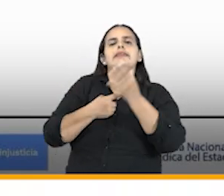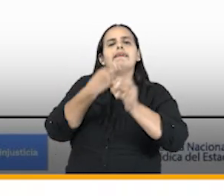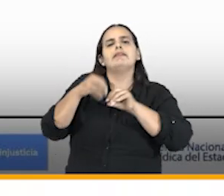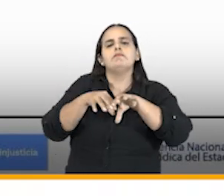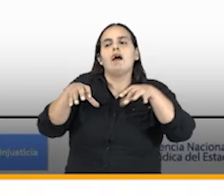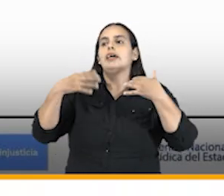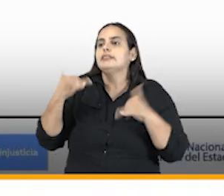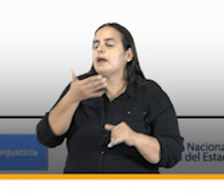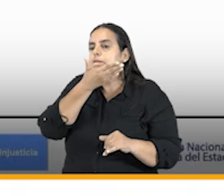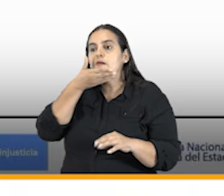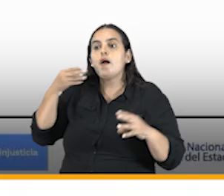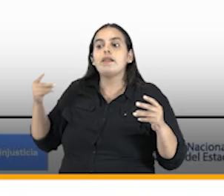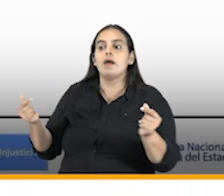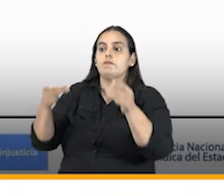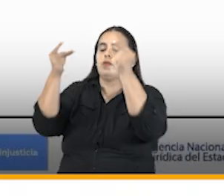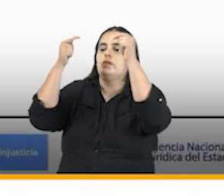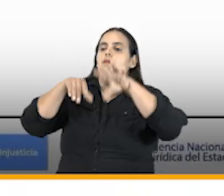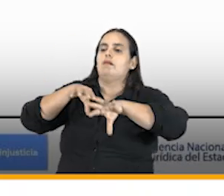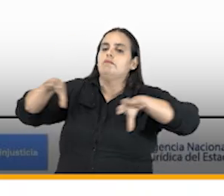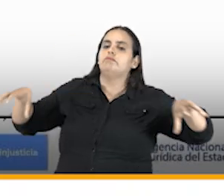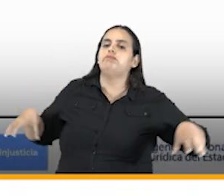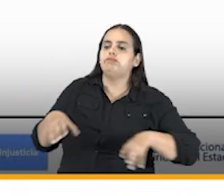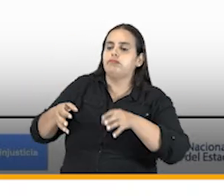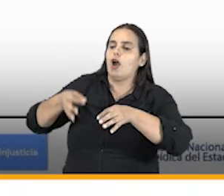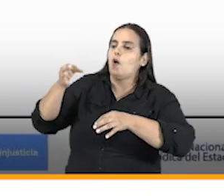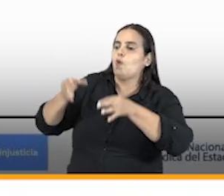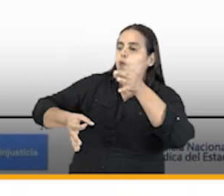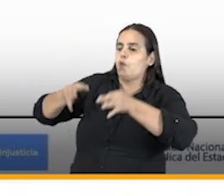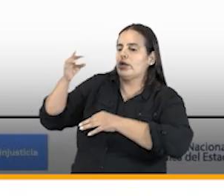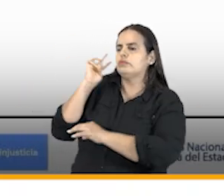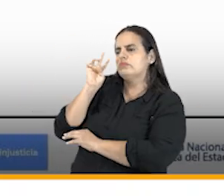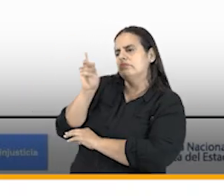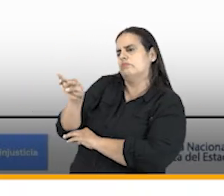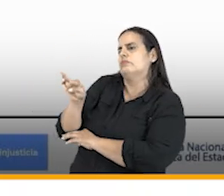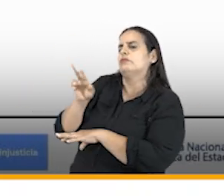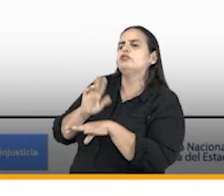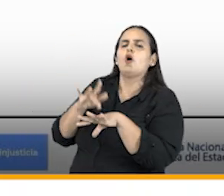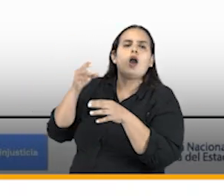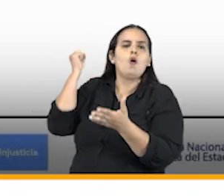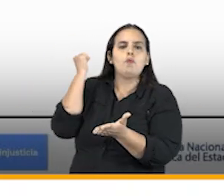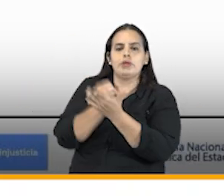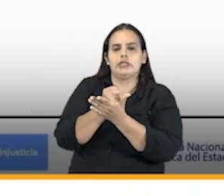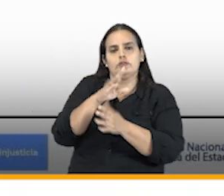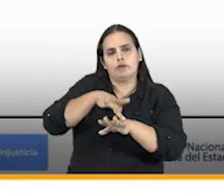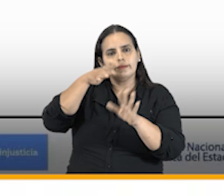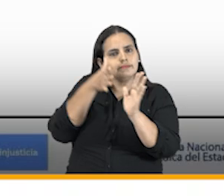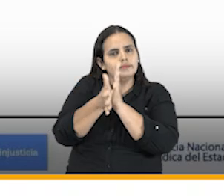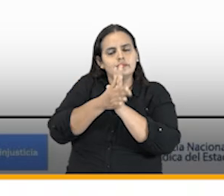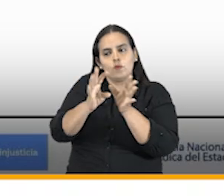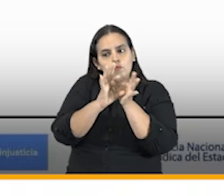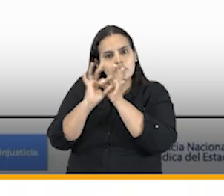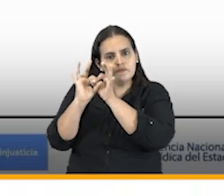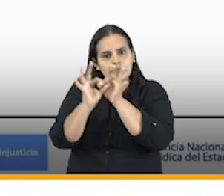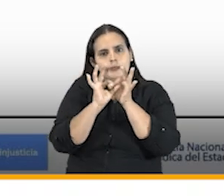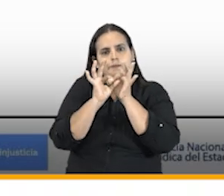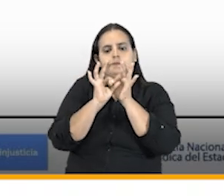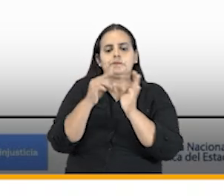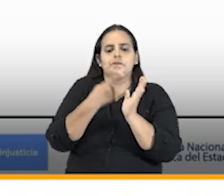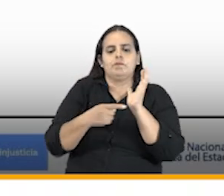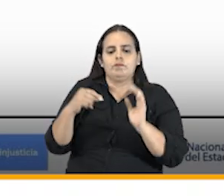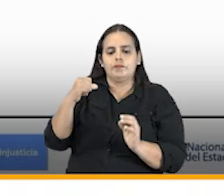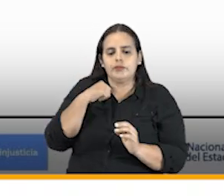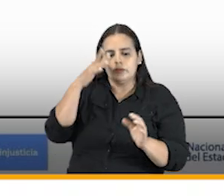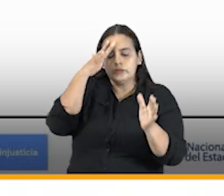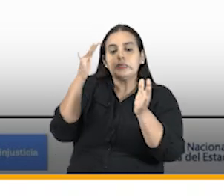invocarla para que los jueces consideren que lo tienen que hacer de manera obligatoria esas sentencias de unificación tenemos